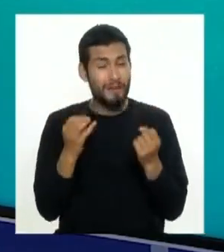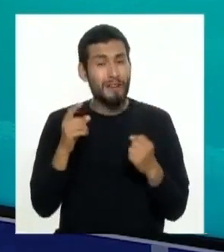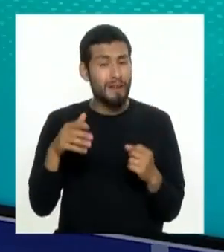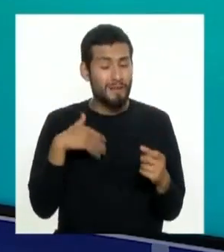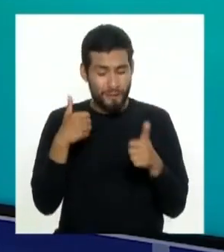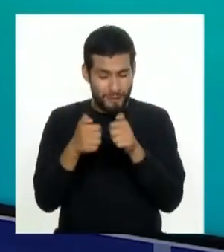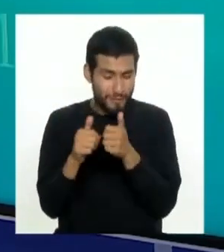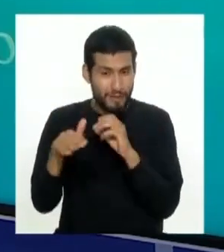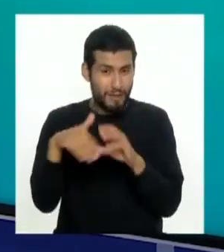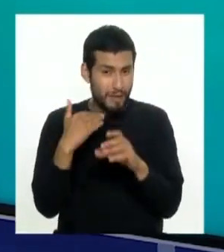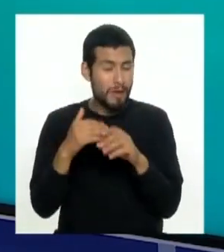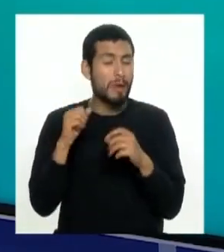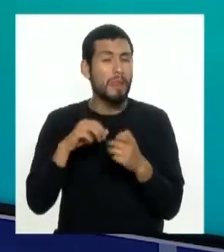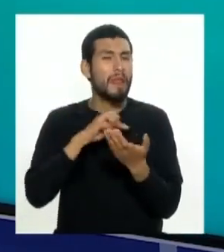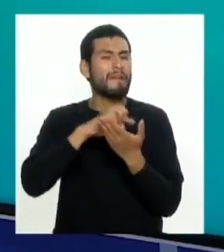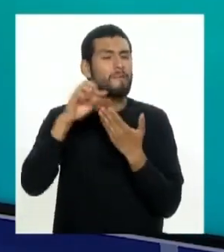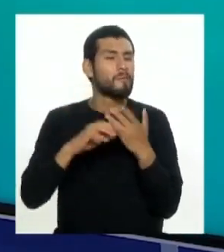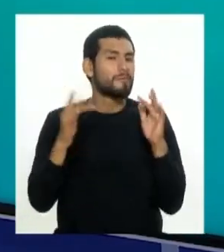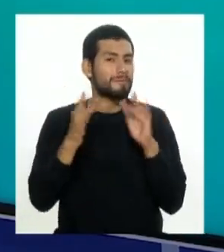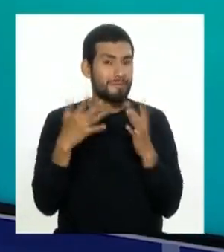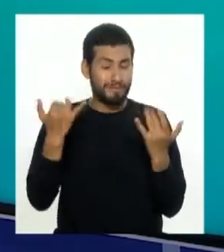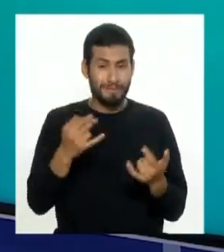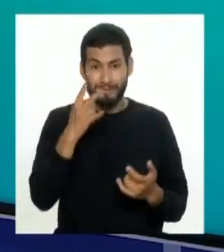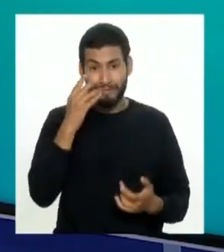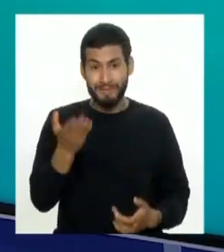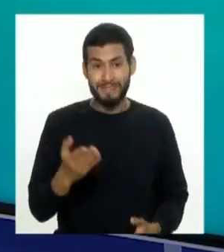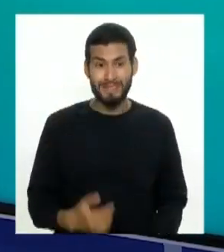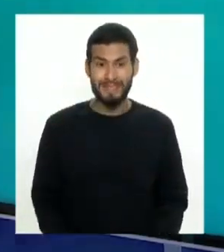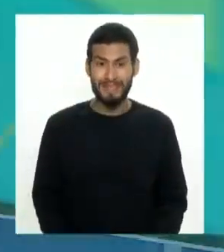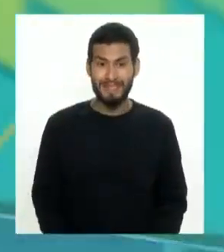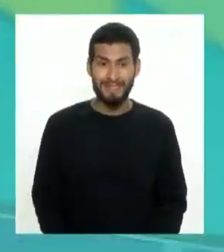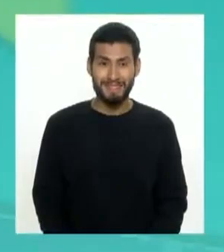escriben y nos piden nuestra agenda Conecta así que vamos a verla.